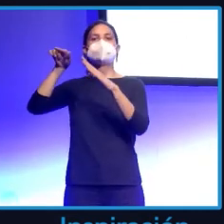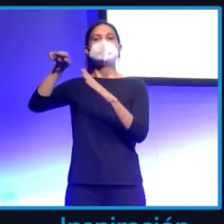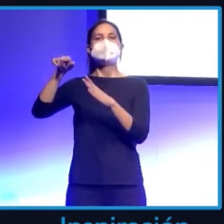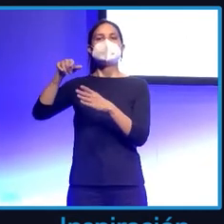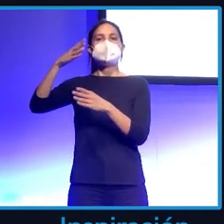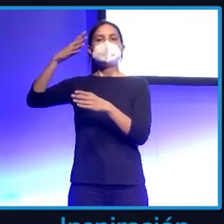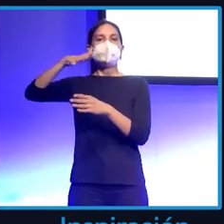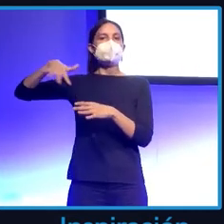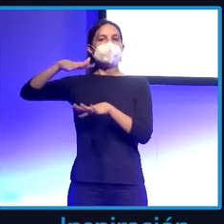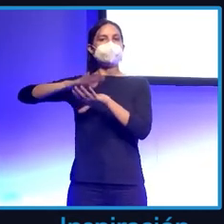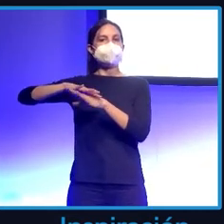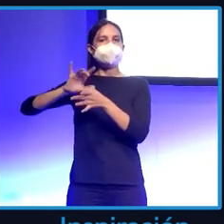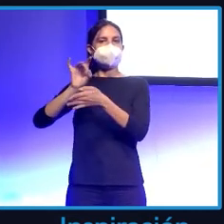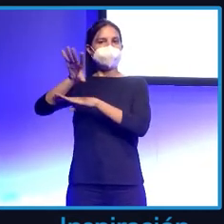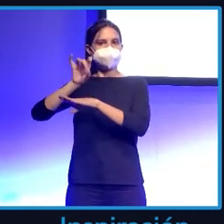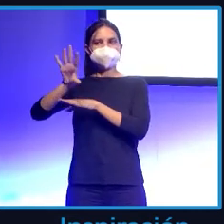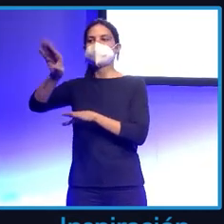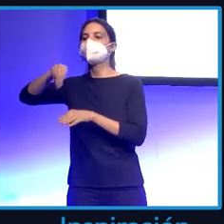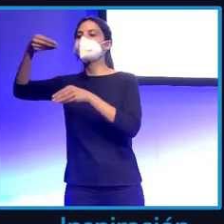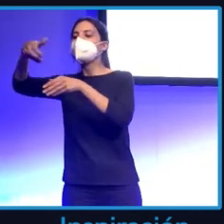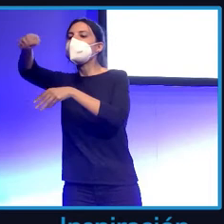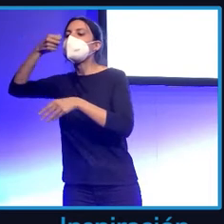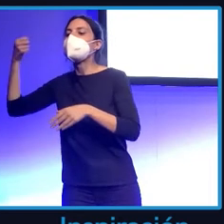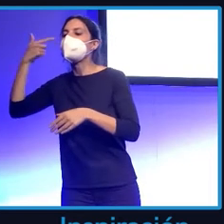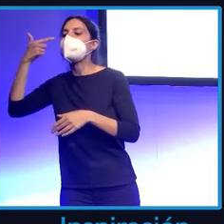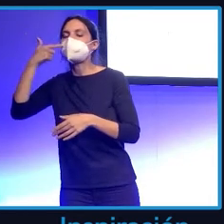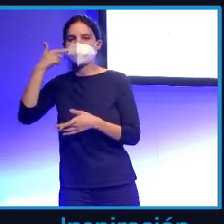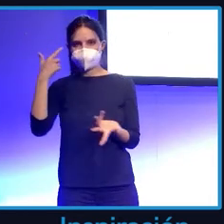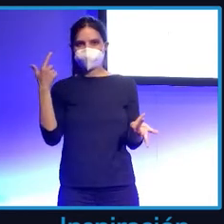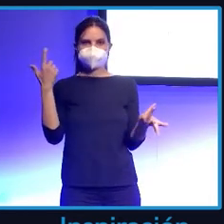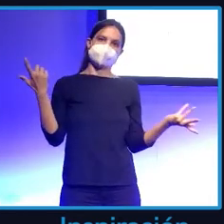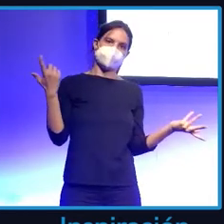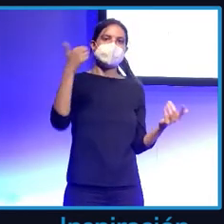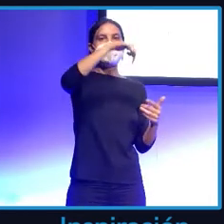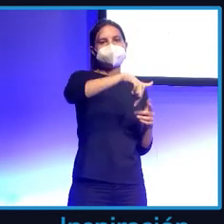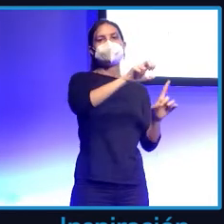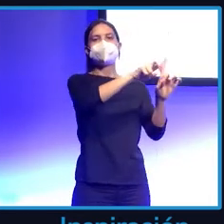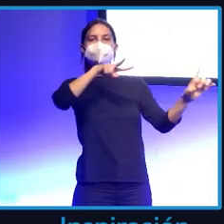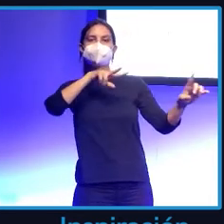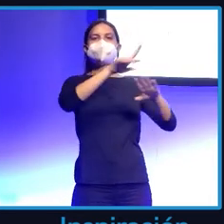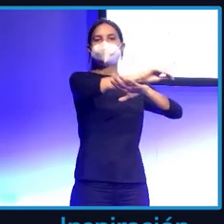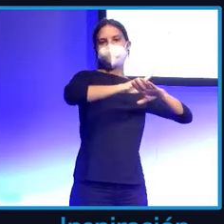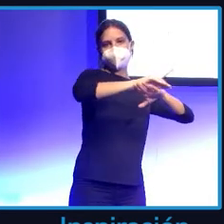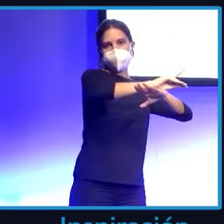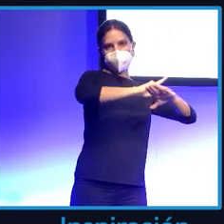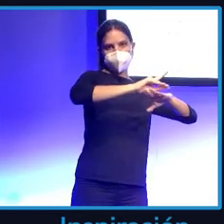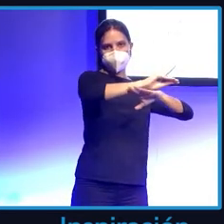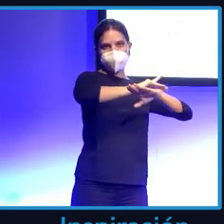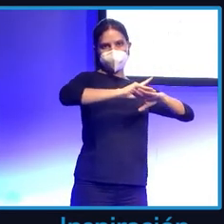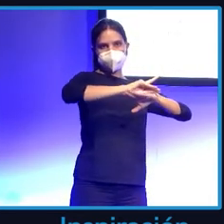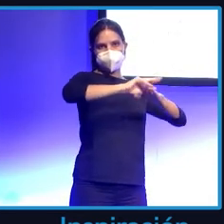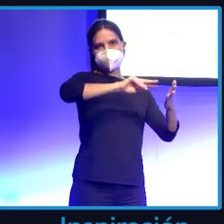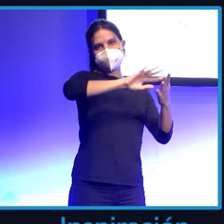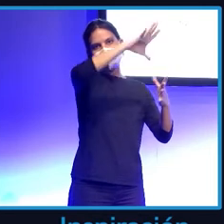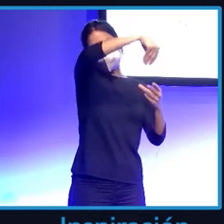veo quién vive ahí. ¿Vale? Eso es OSINT. Lo único que pasa es que aquí lo vamos a hacer a nivel digital. Lo vamos a hacer a nivel en